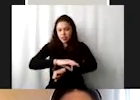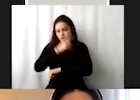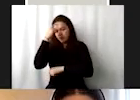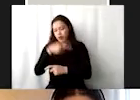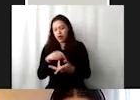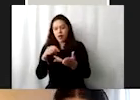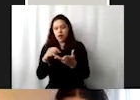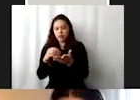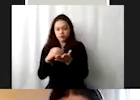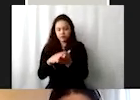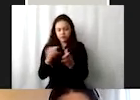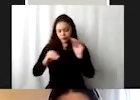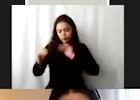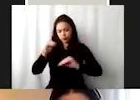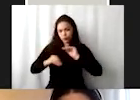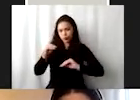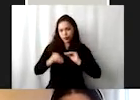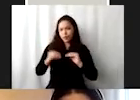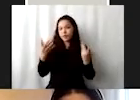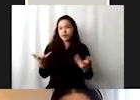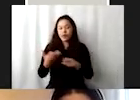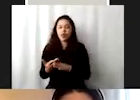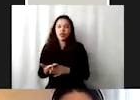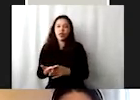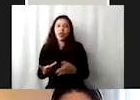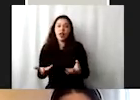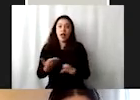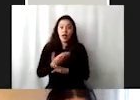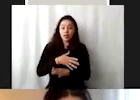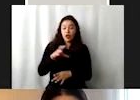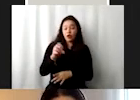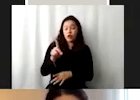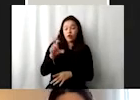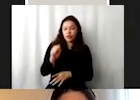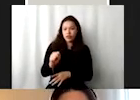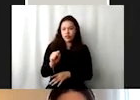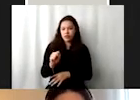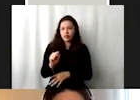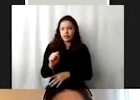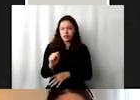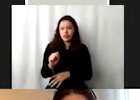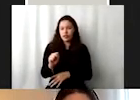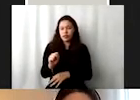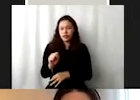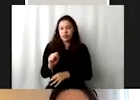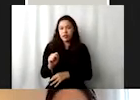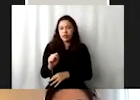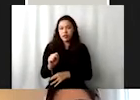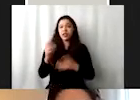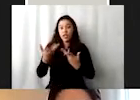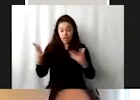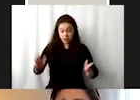impulsó mucho, incluso antes de que se adoptaran los ODS, se impulsó mucho que se tuviera con esta participación